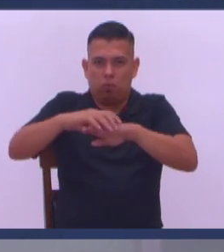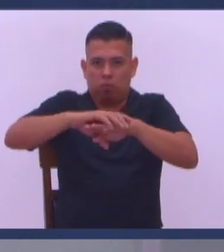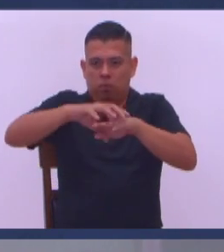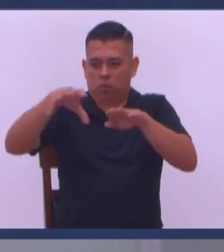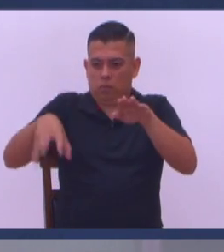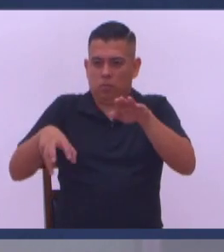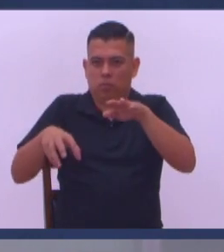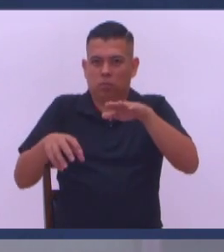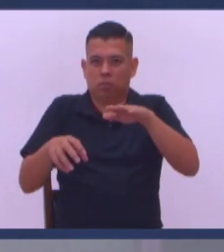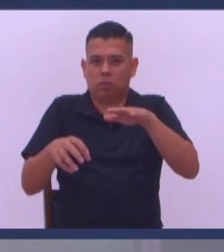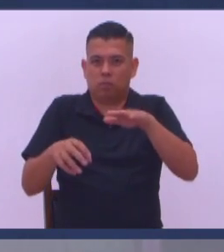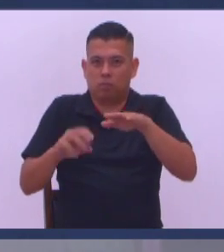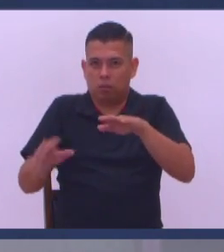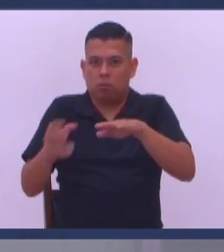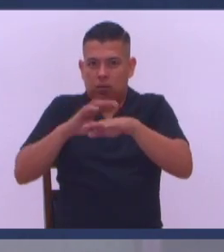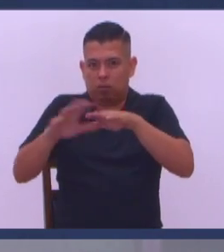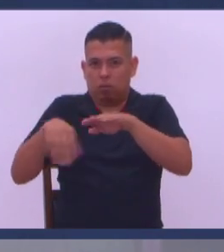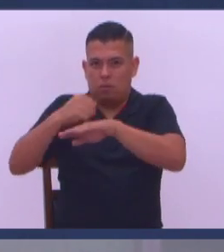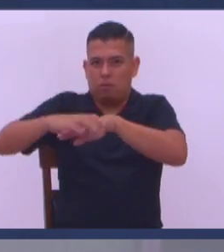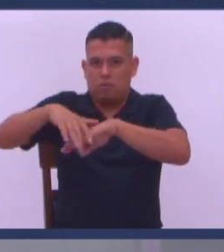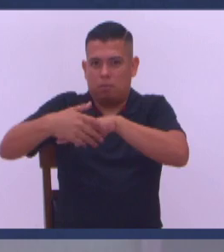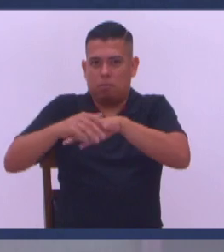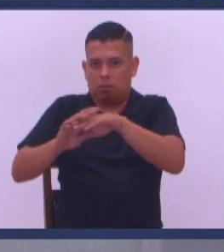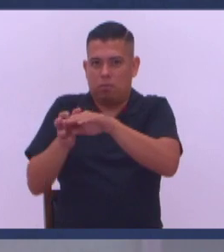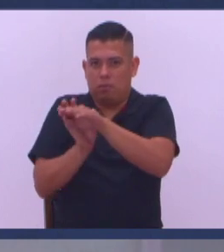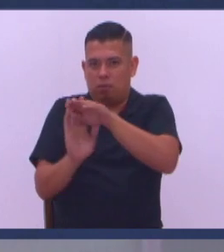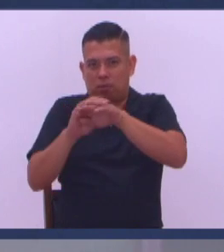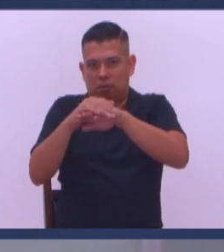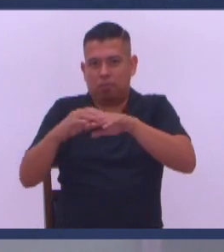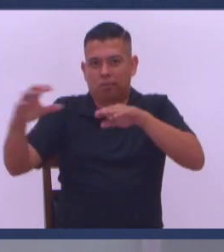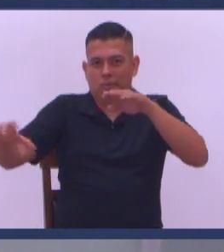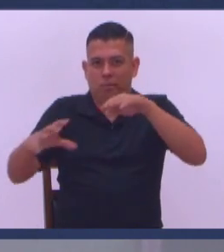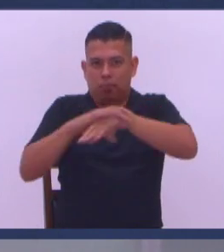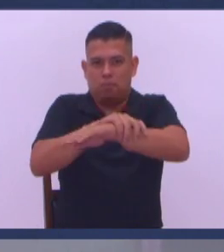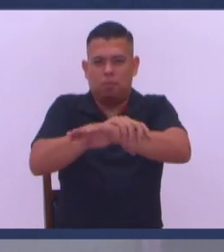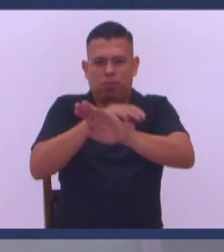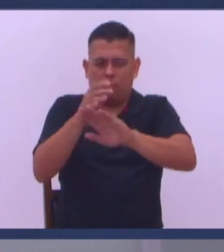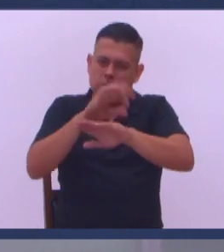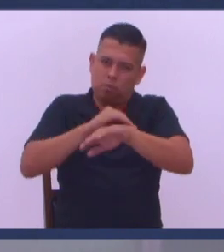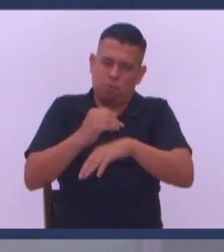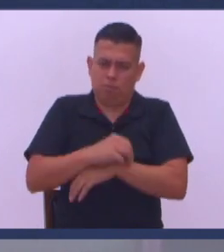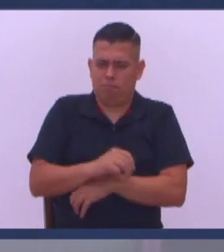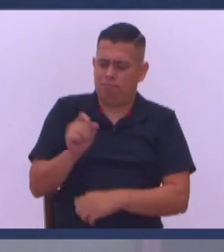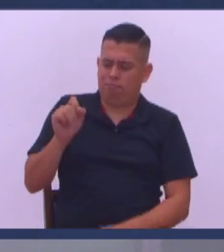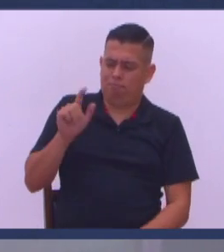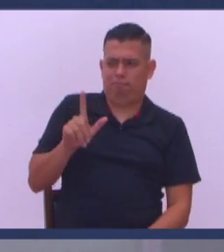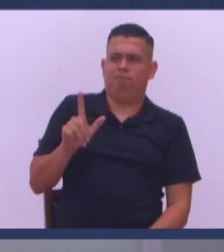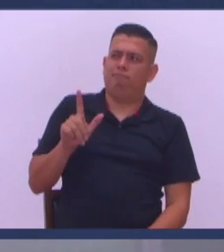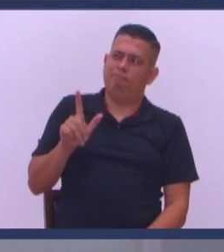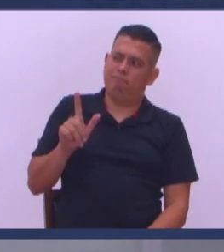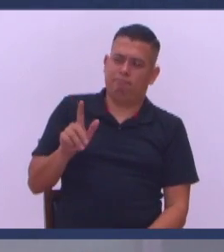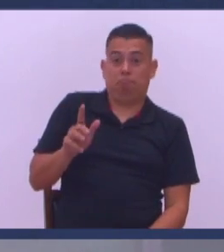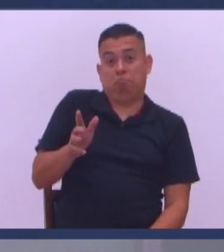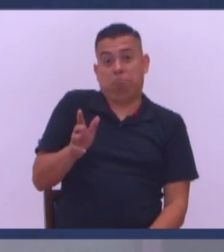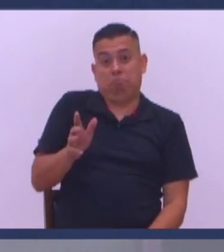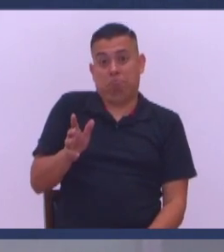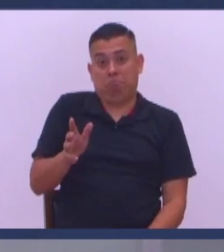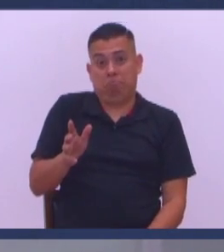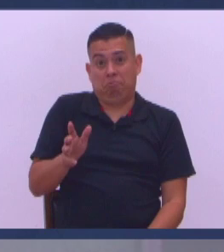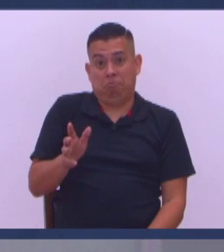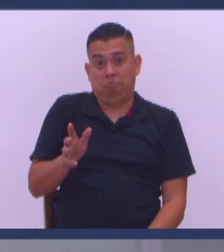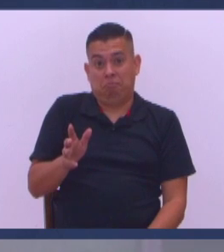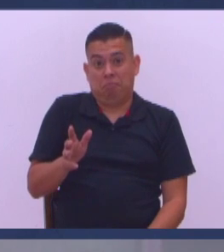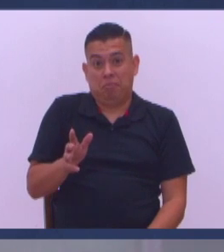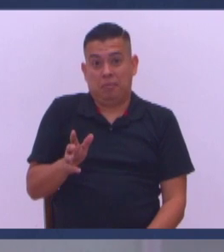Echó agua Y se Se enjuagaba Y se vuelve a poner los zapatos Lo primero que a mí Me choqueó Porque eso usted sabe Que a largo plazo Eso va a ser